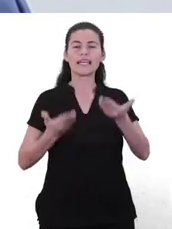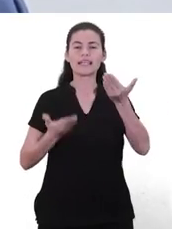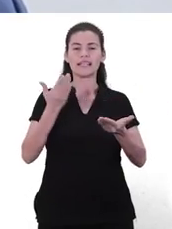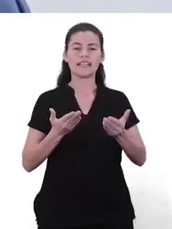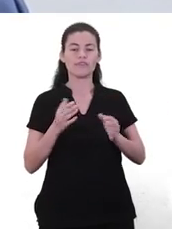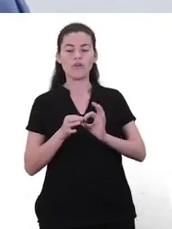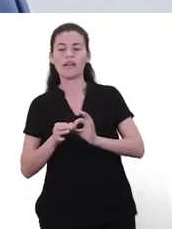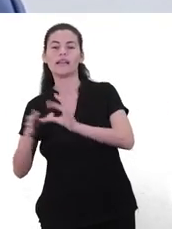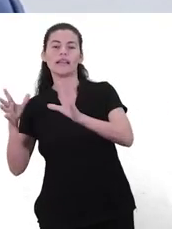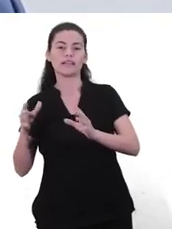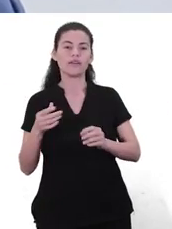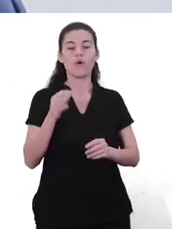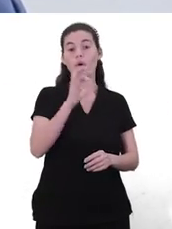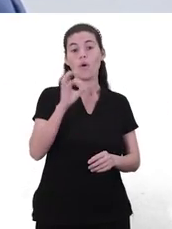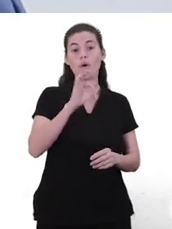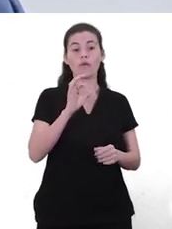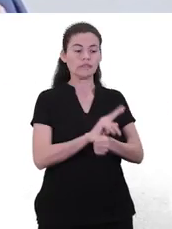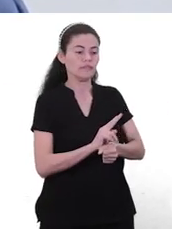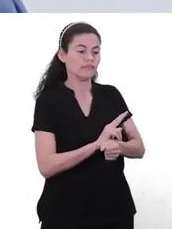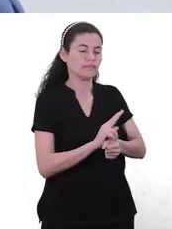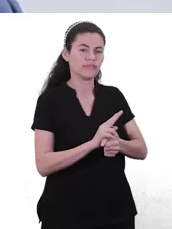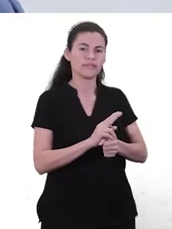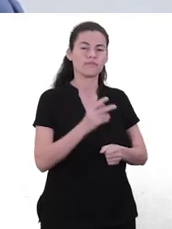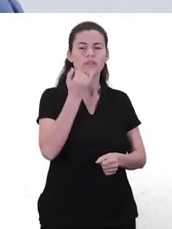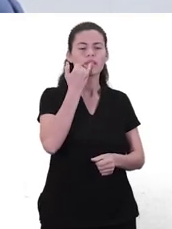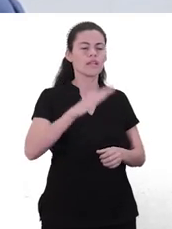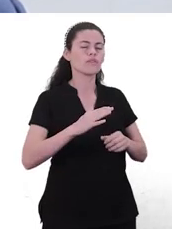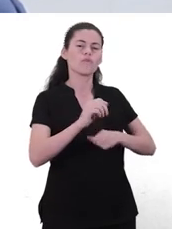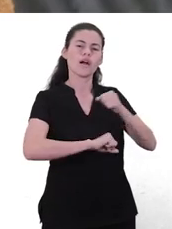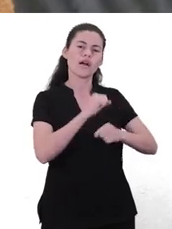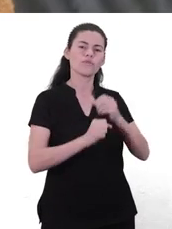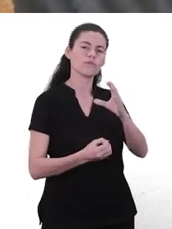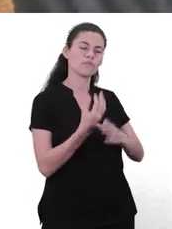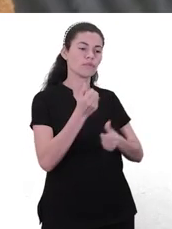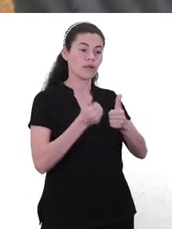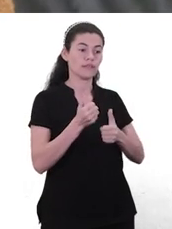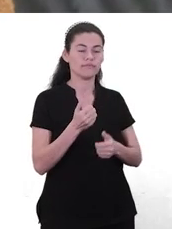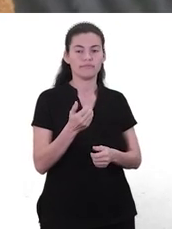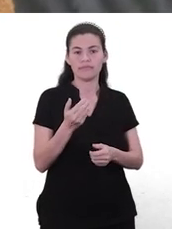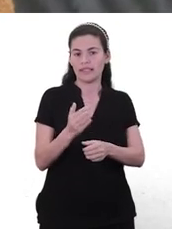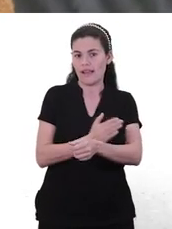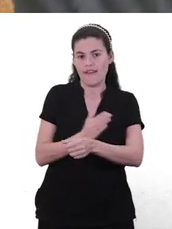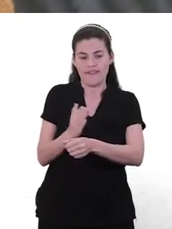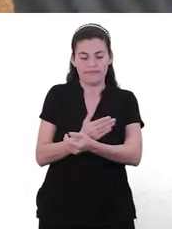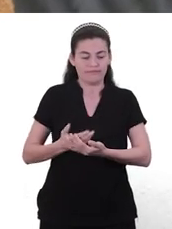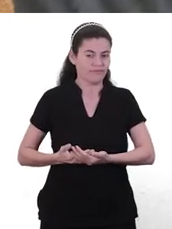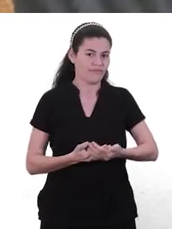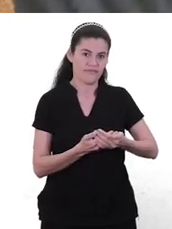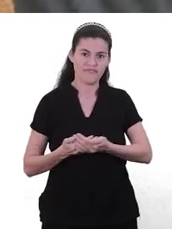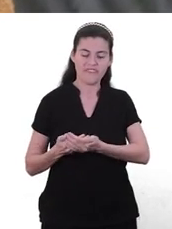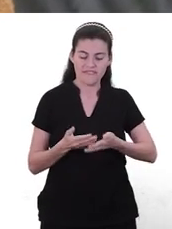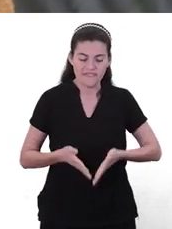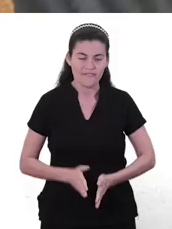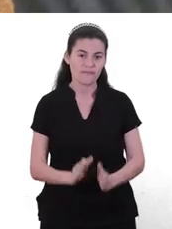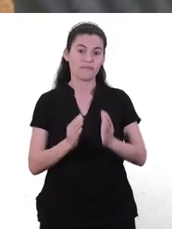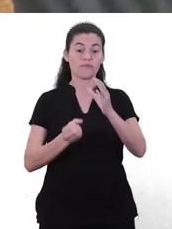¿Cuándo comienza y de qué forma va comenzando la autonomía en el desarrollo del niño? Desde que nace, ¿verdad? O cuando nosotros hablamos de autonomía